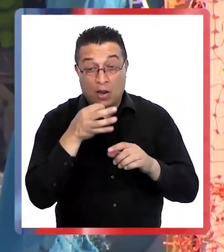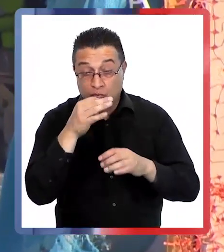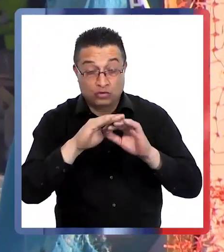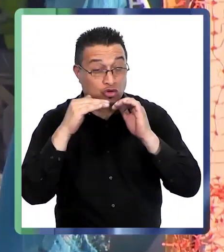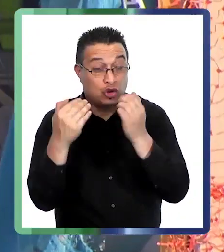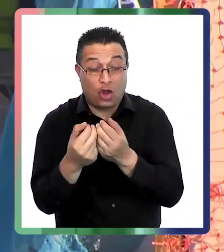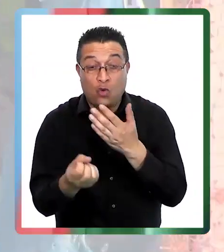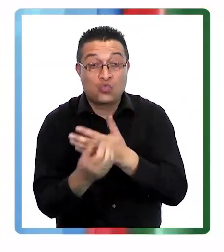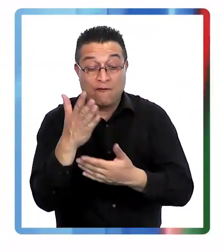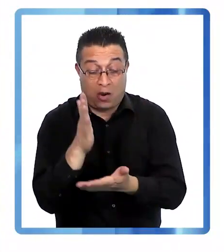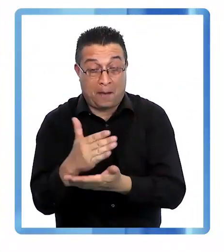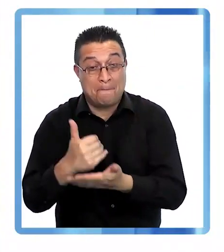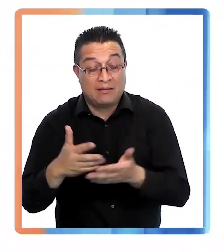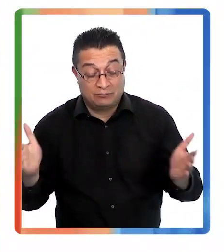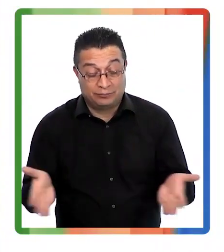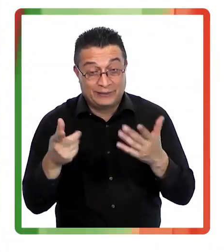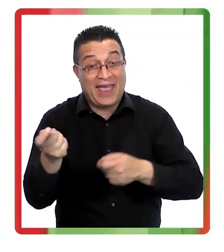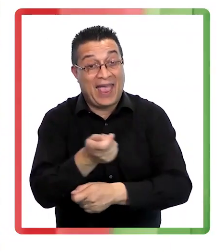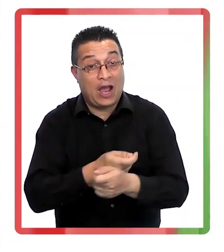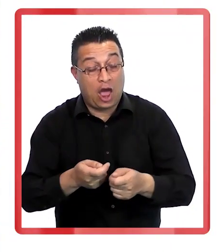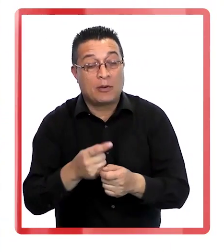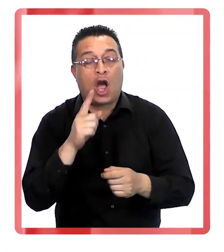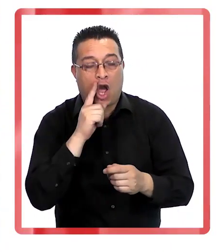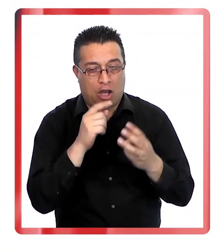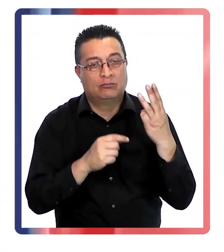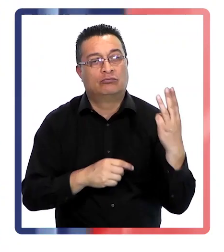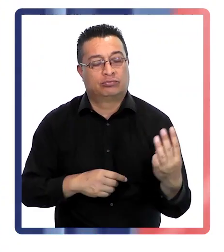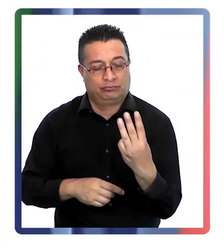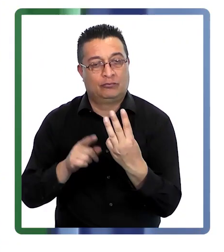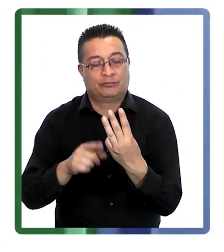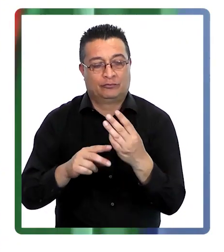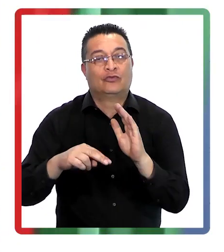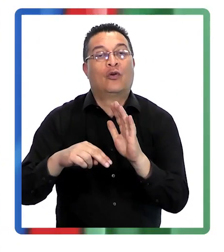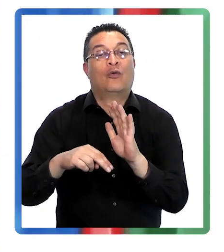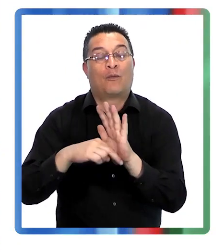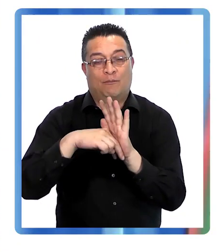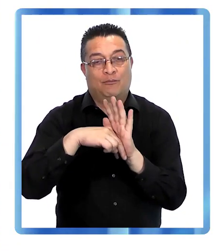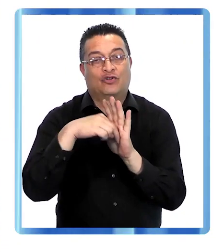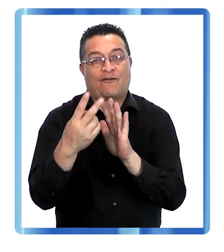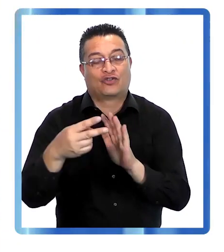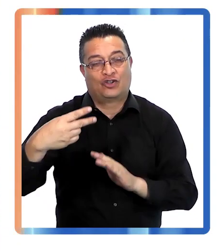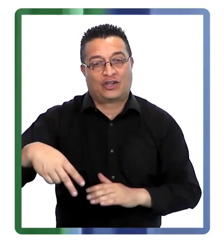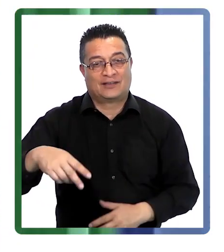recuperación económica está en nuestra página web www.portavoznoticias.cl